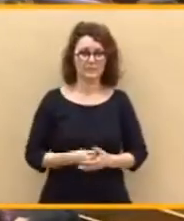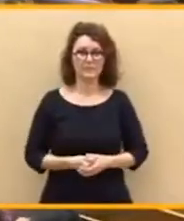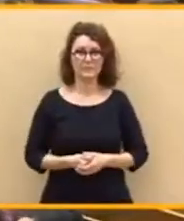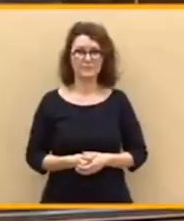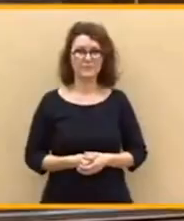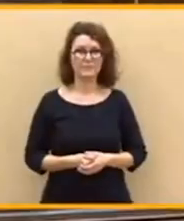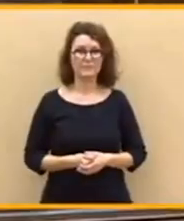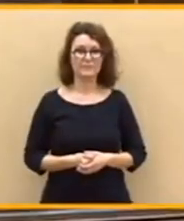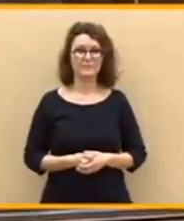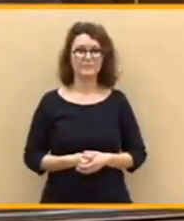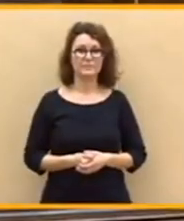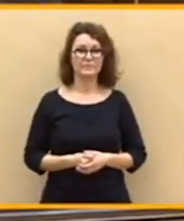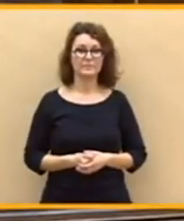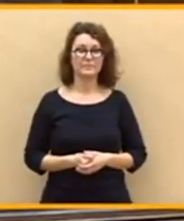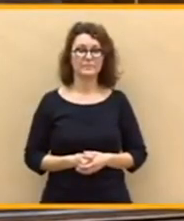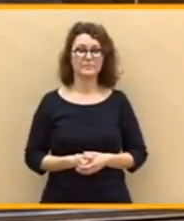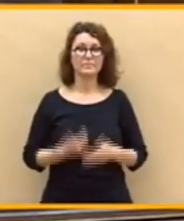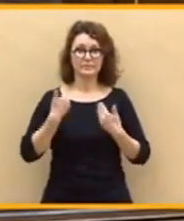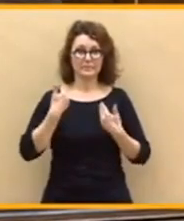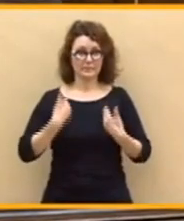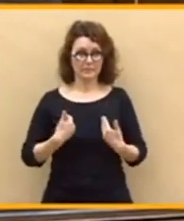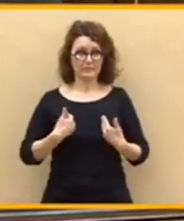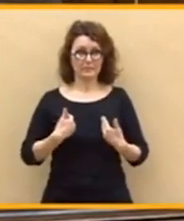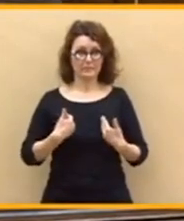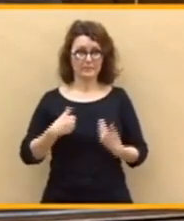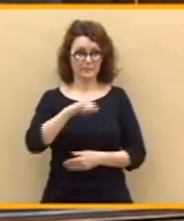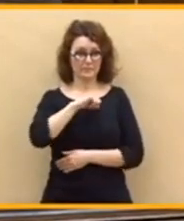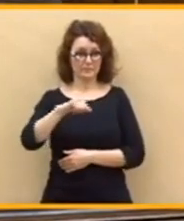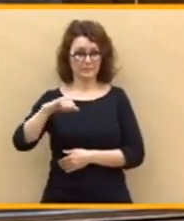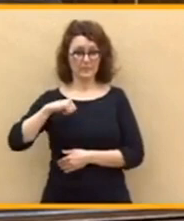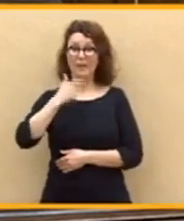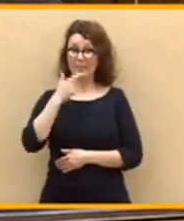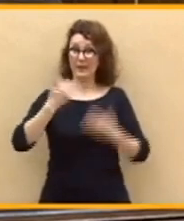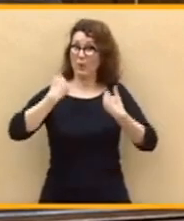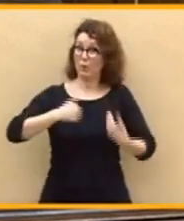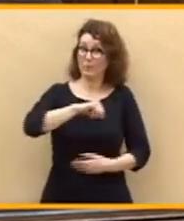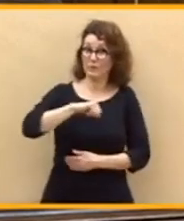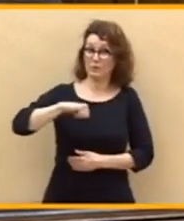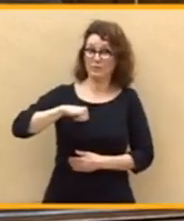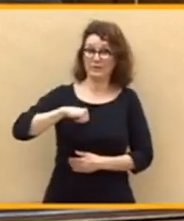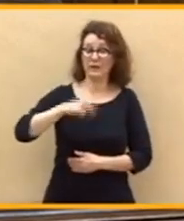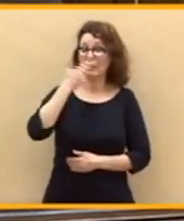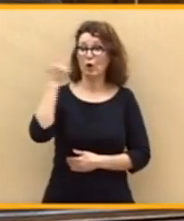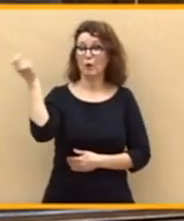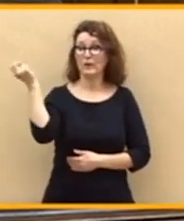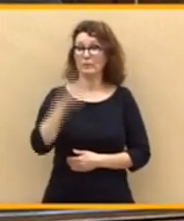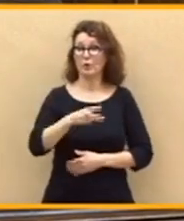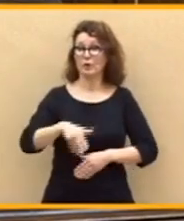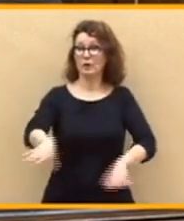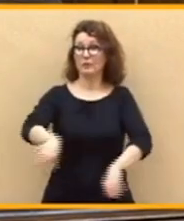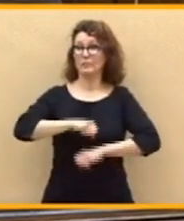¡Personalmente! Y digo personalmente, me importa un comino la gobernabilidad de España.